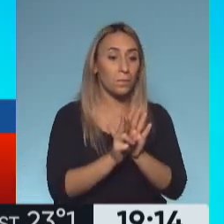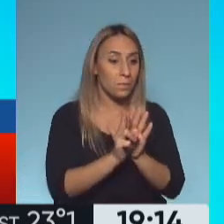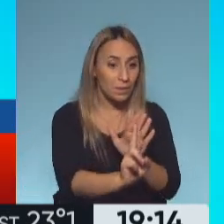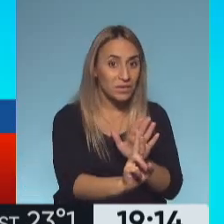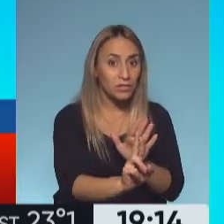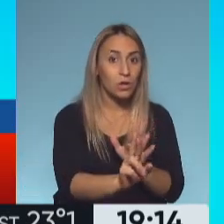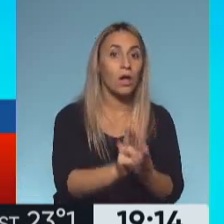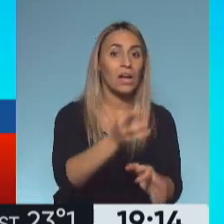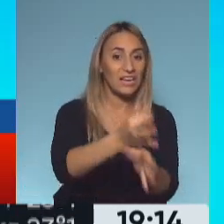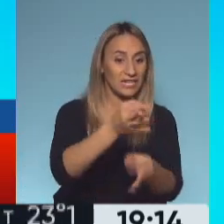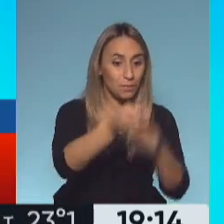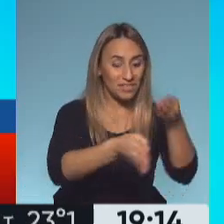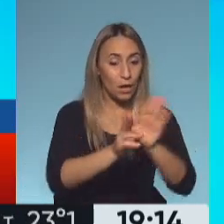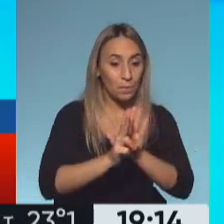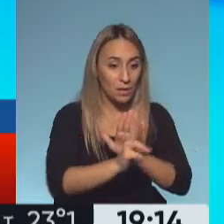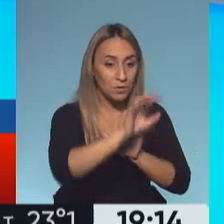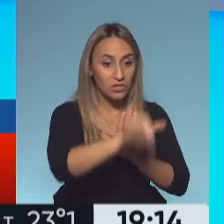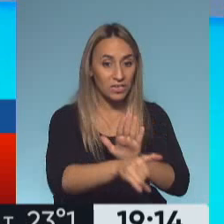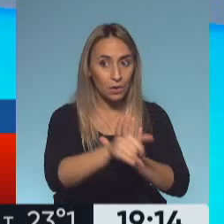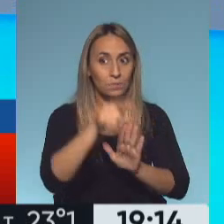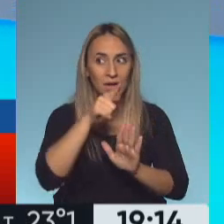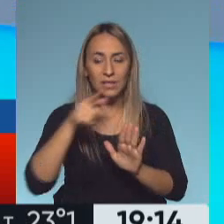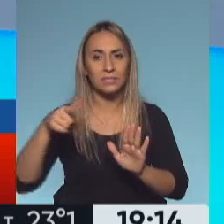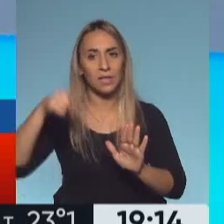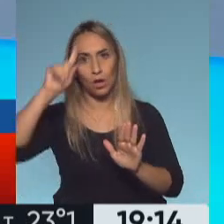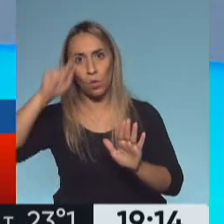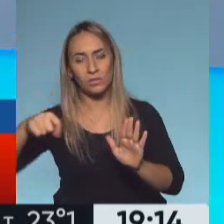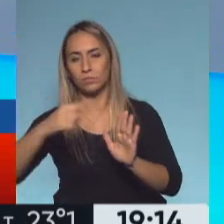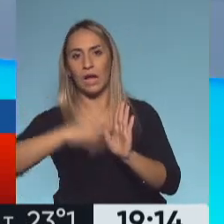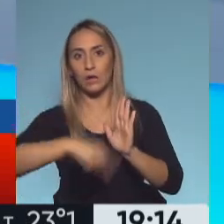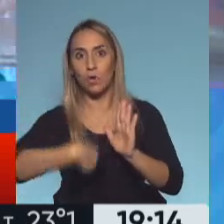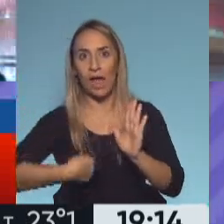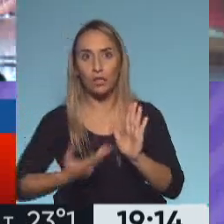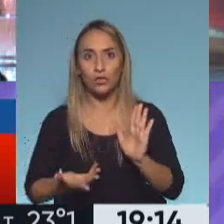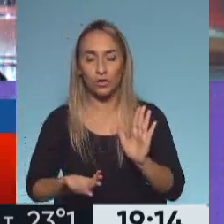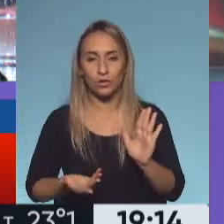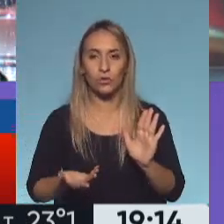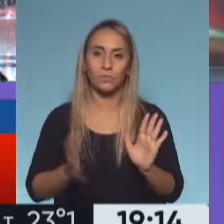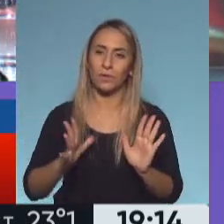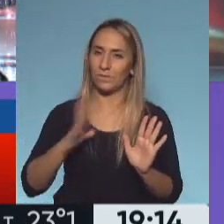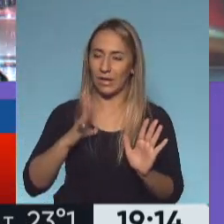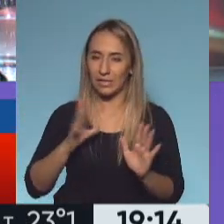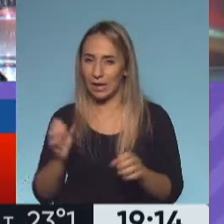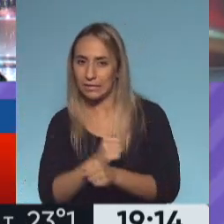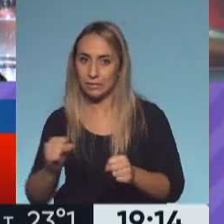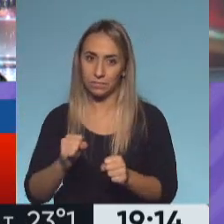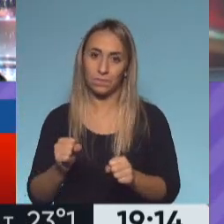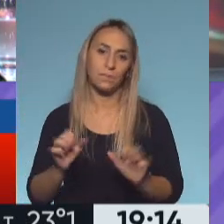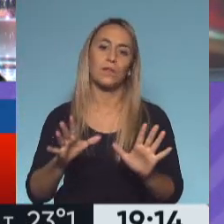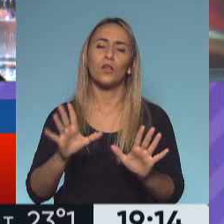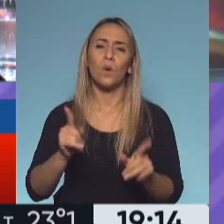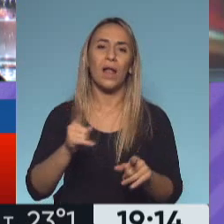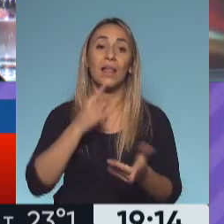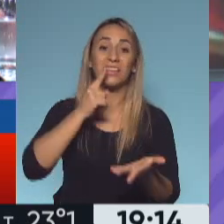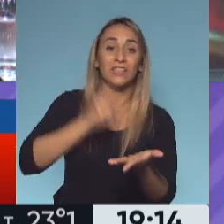presenciales. Eso podía ocurrir, ¿no? Eso lo habías anticipado. Es una de las cuestiones que va a ocurrir. De cualquier manera, esto sigue siendo una medida provisoria.